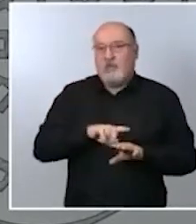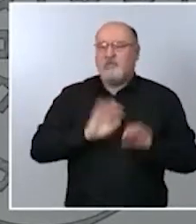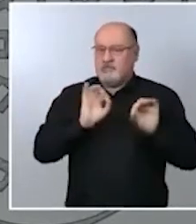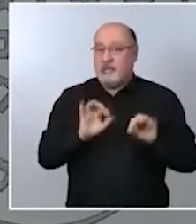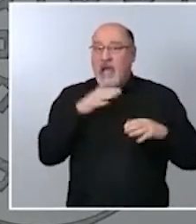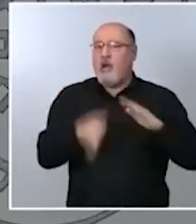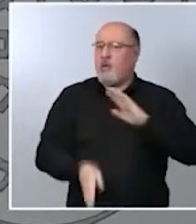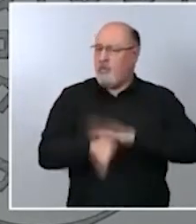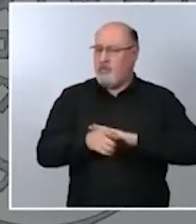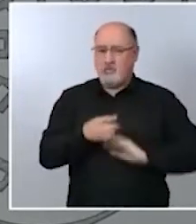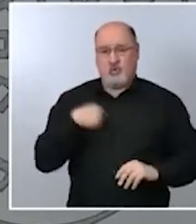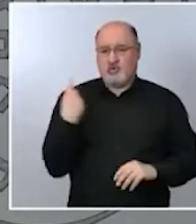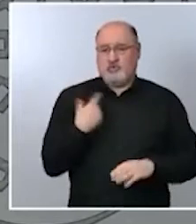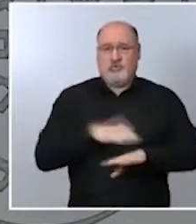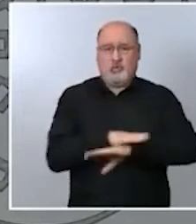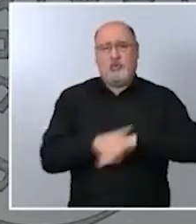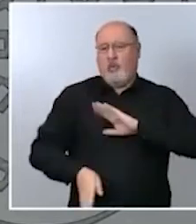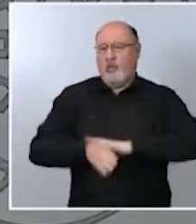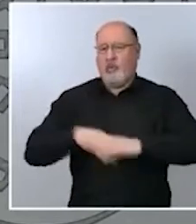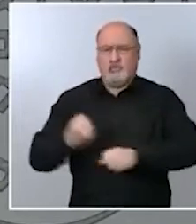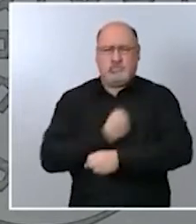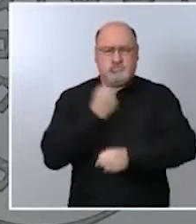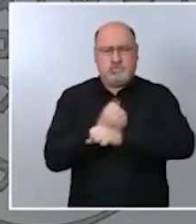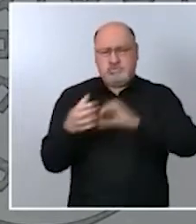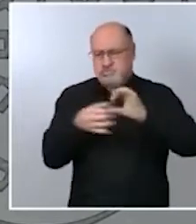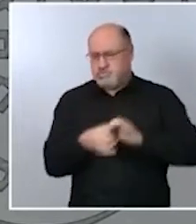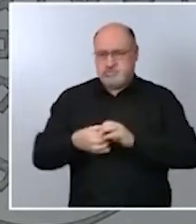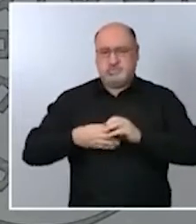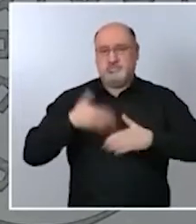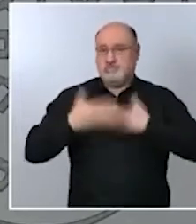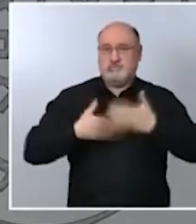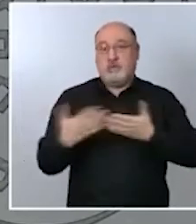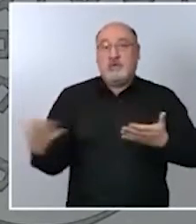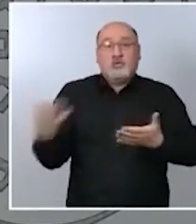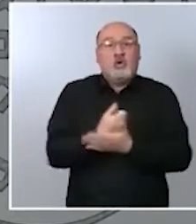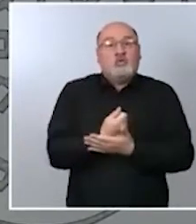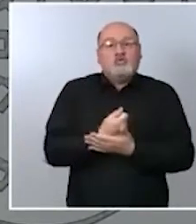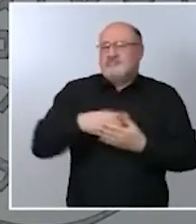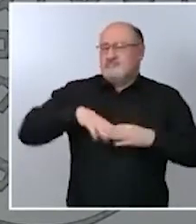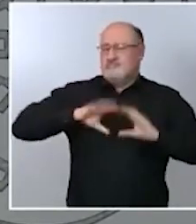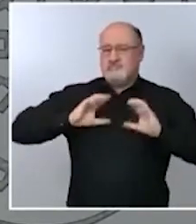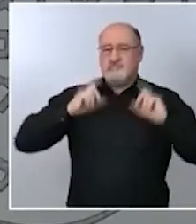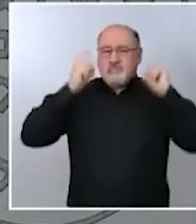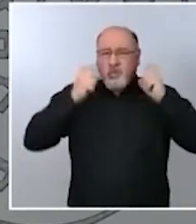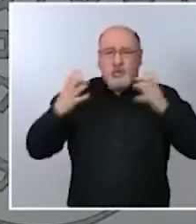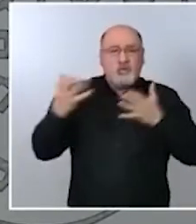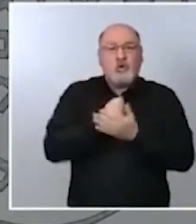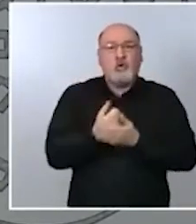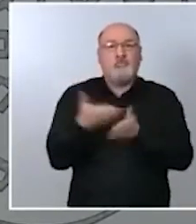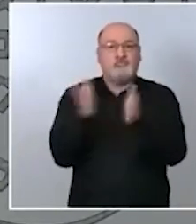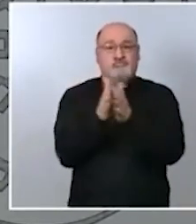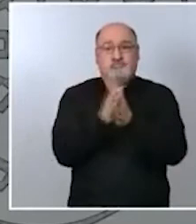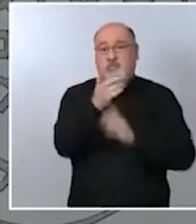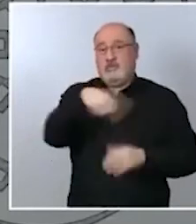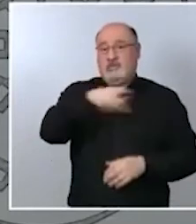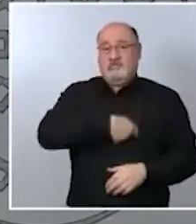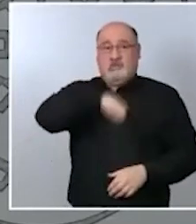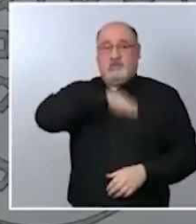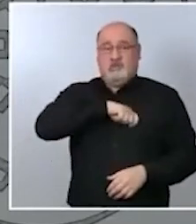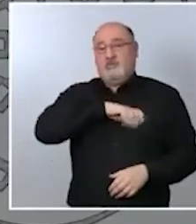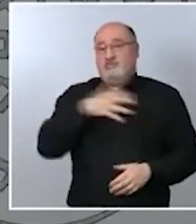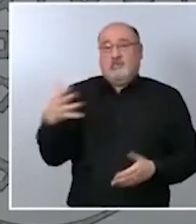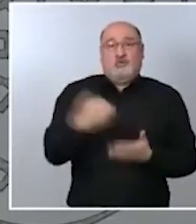trabajando codo con codo y poniendo todos los elementos al servicio como digo de nuestros compatriotas porque en este momento lo